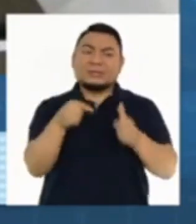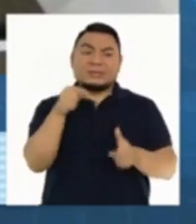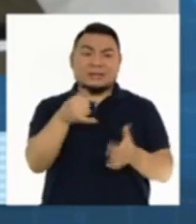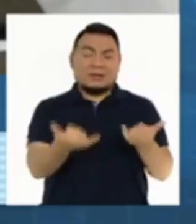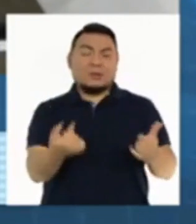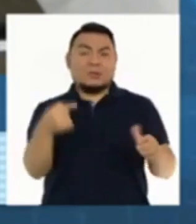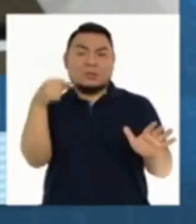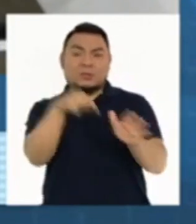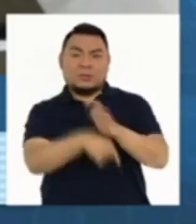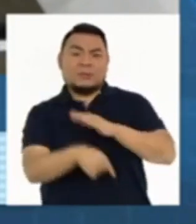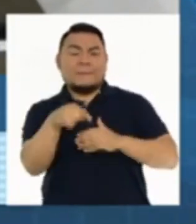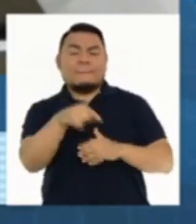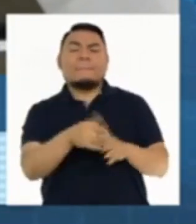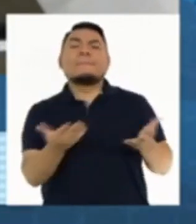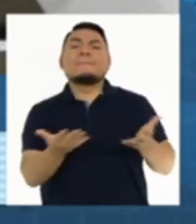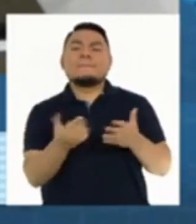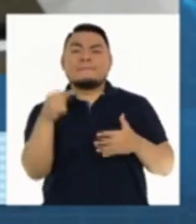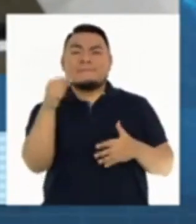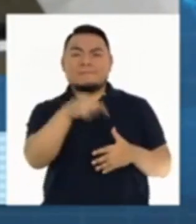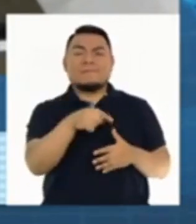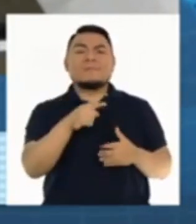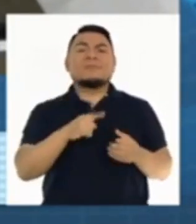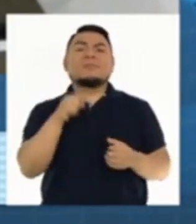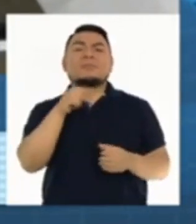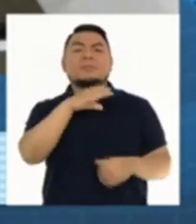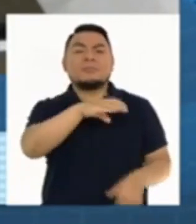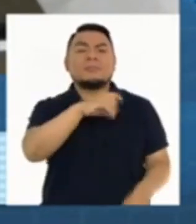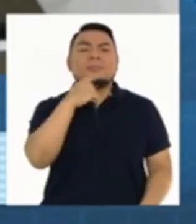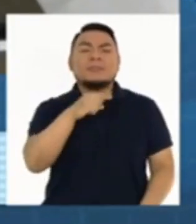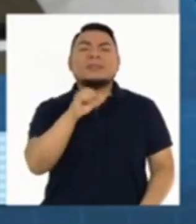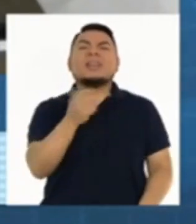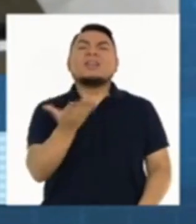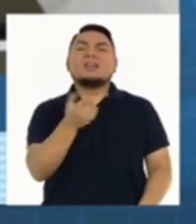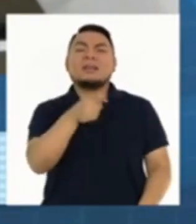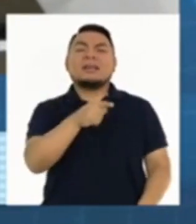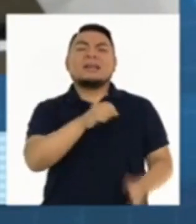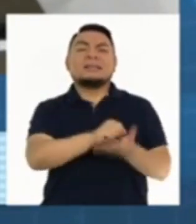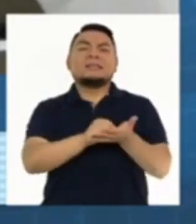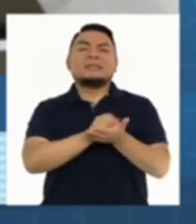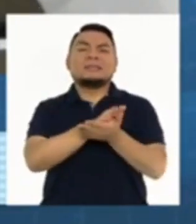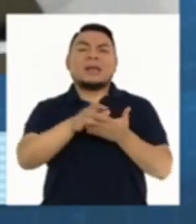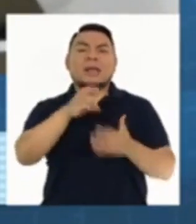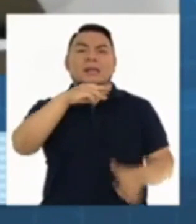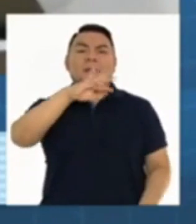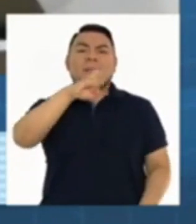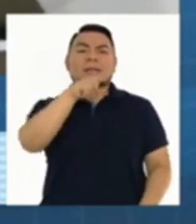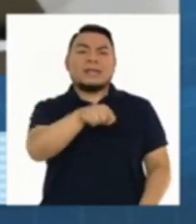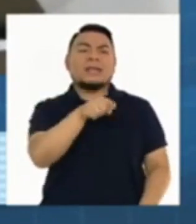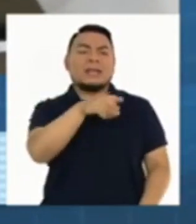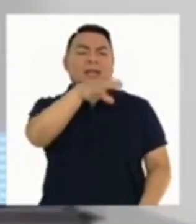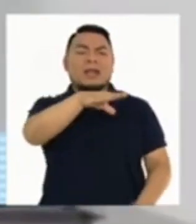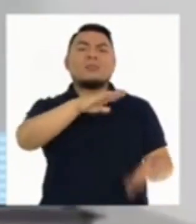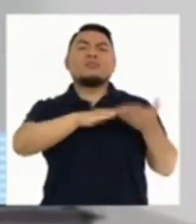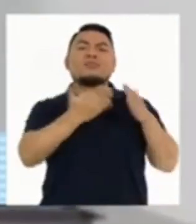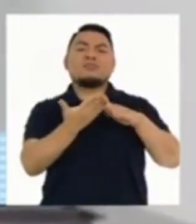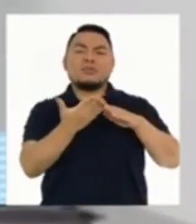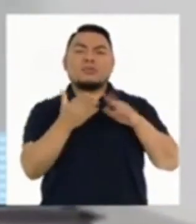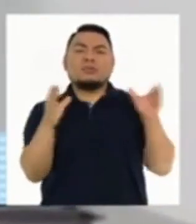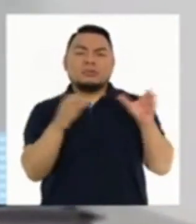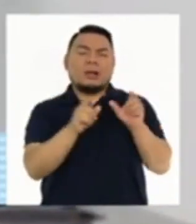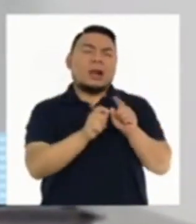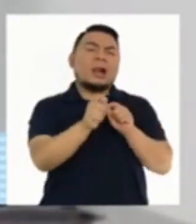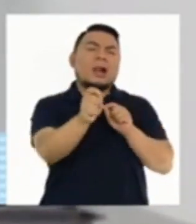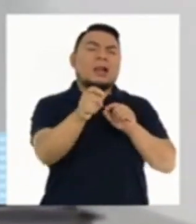ha ocurrido en el distrito Vizcatán de Lene, básicamente en San Miguel. Es un centro poblado que está ubicado